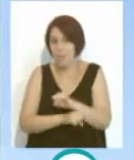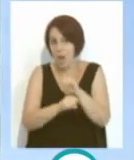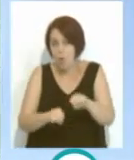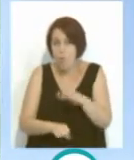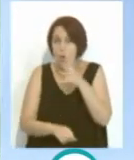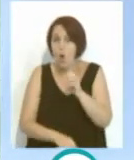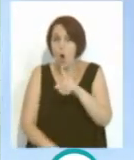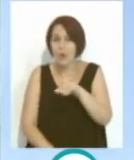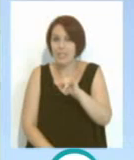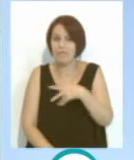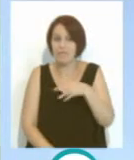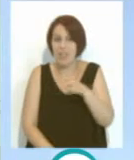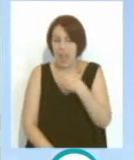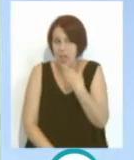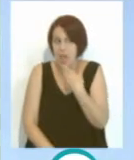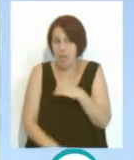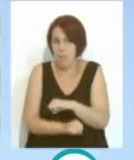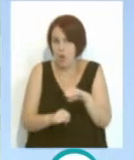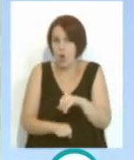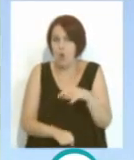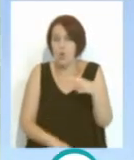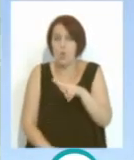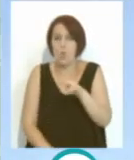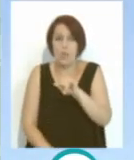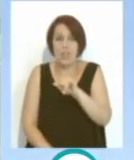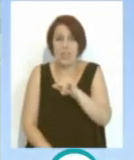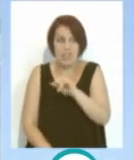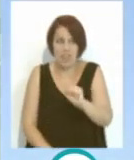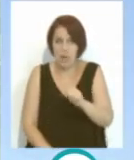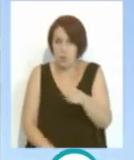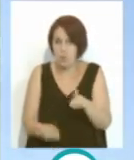Oli también llegó con una edad aquí, Guiza también nos cayó la boca,